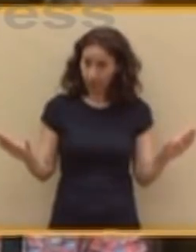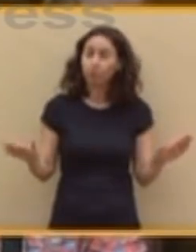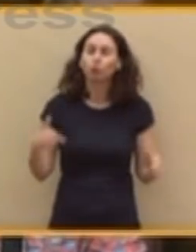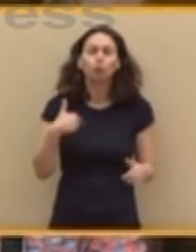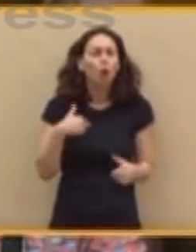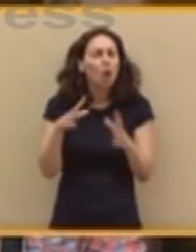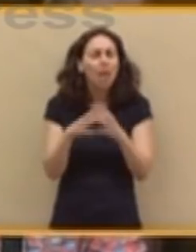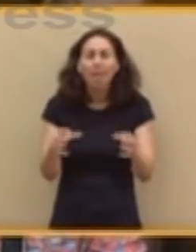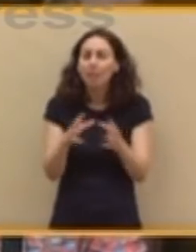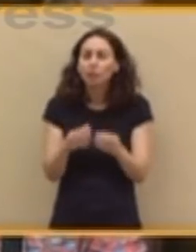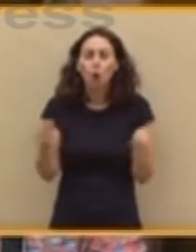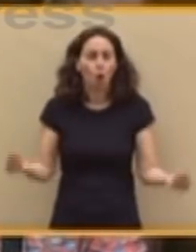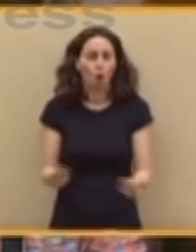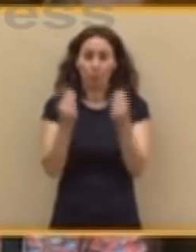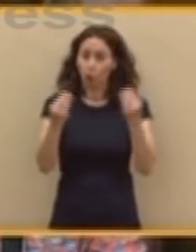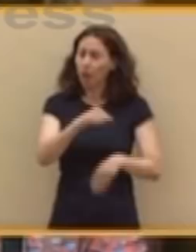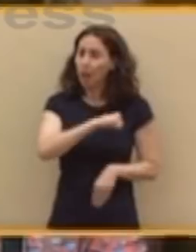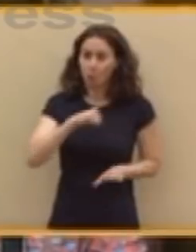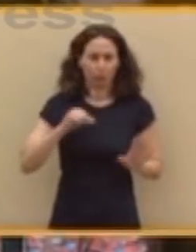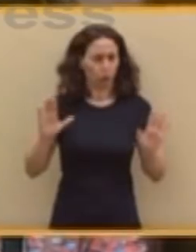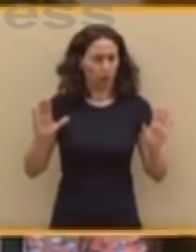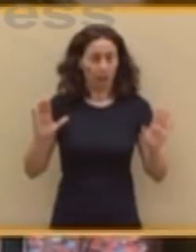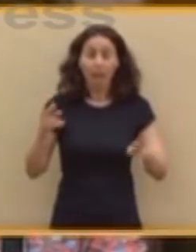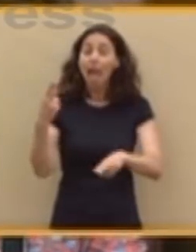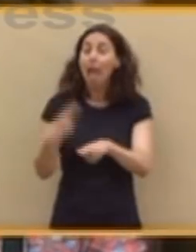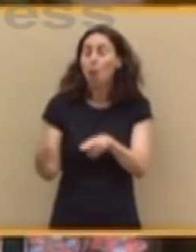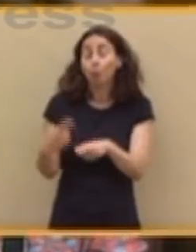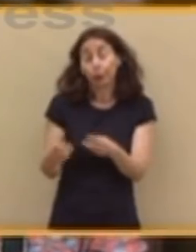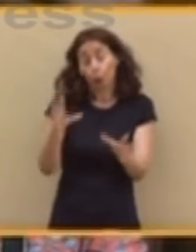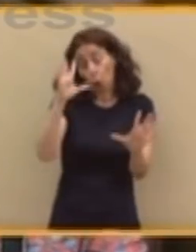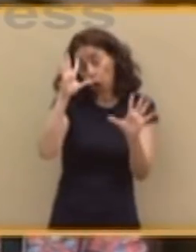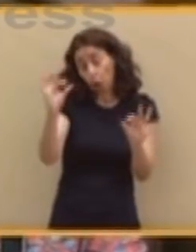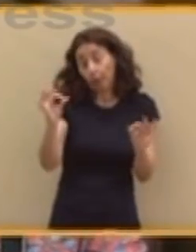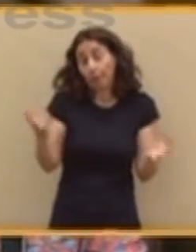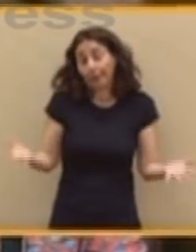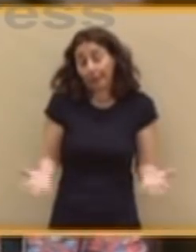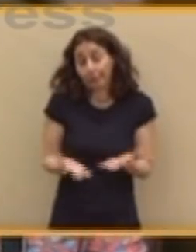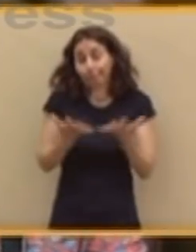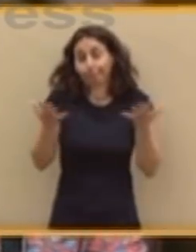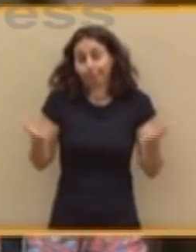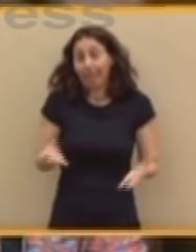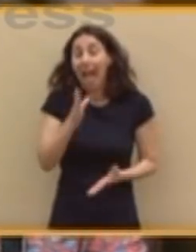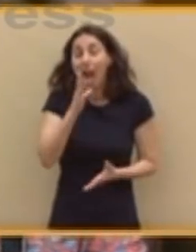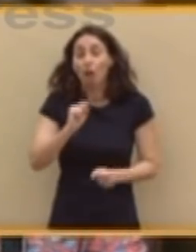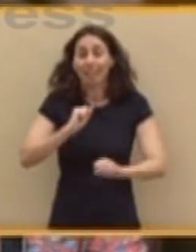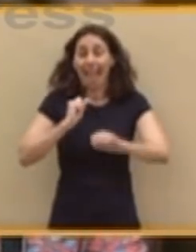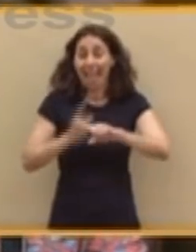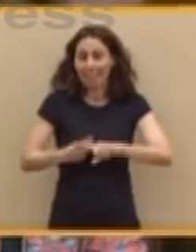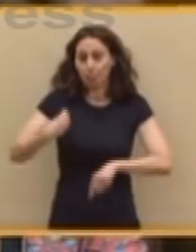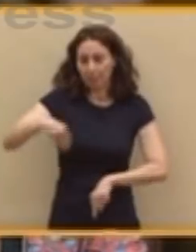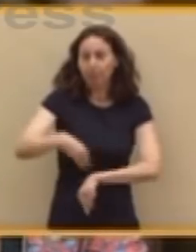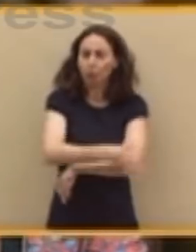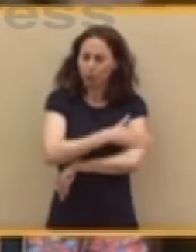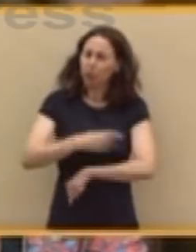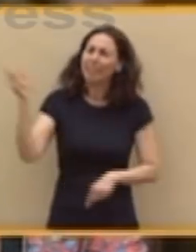mejor, en lo personal, lo mejor. En lo político, lógicamente pasa a ser expresidente del Gobierno. Sé que no está, pero me gustaría